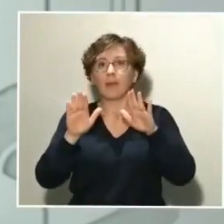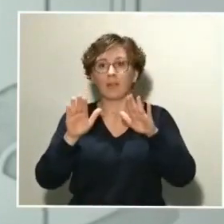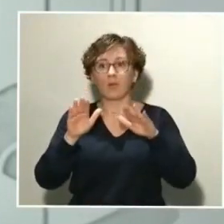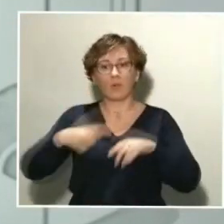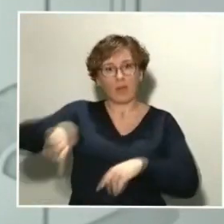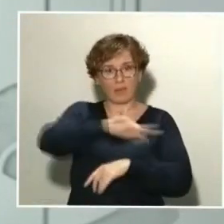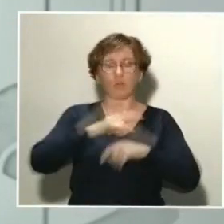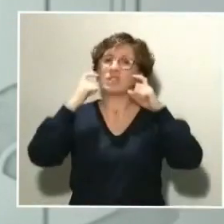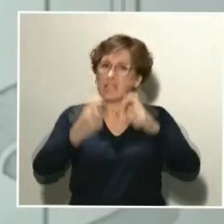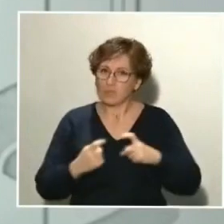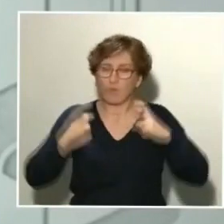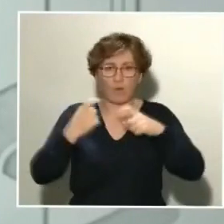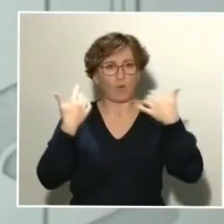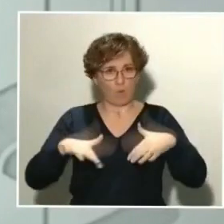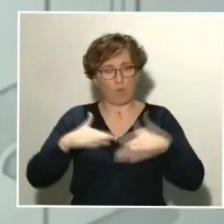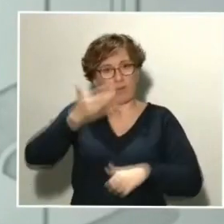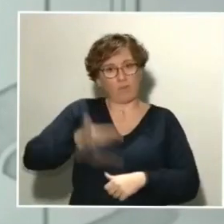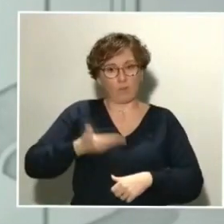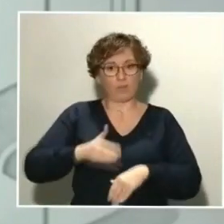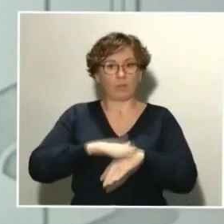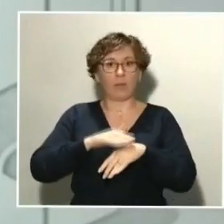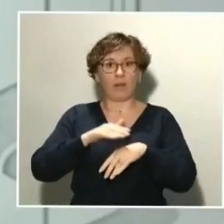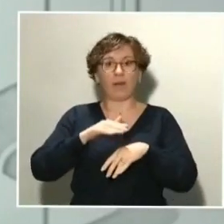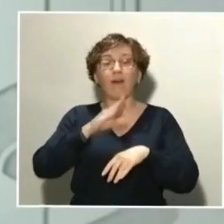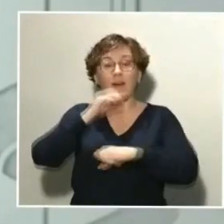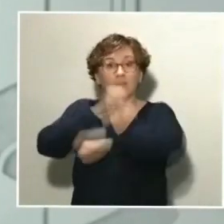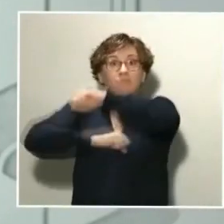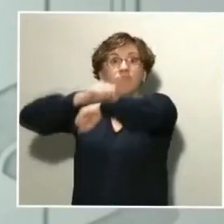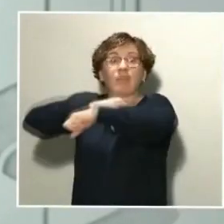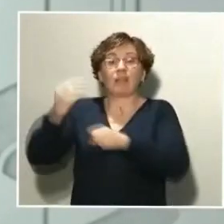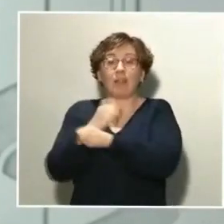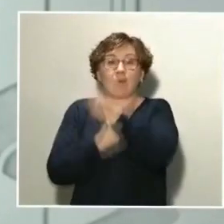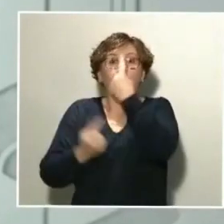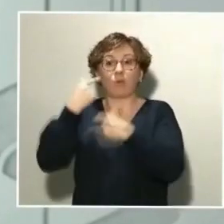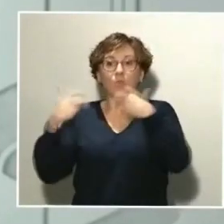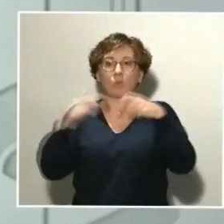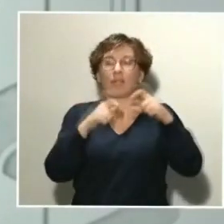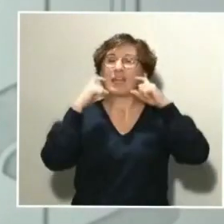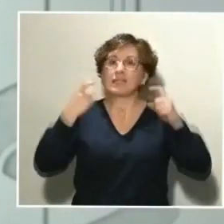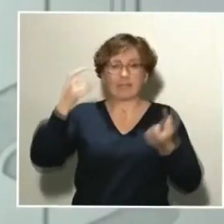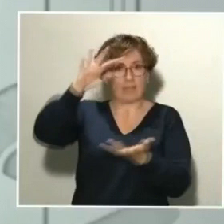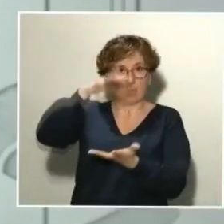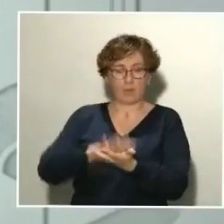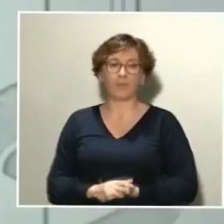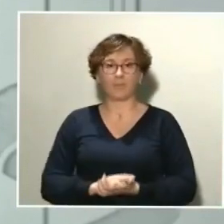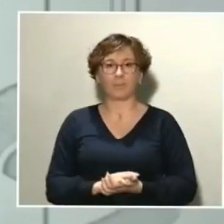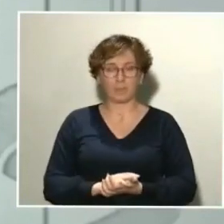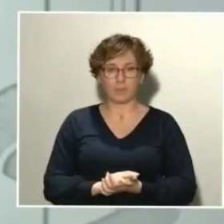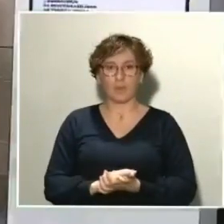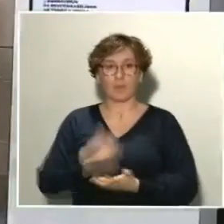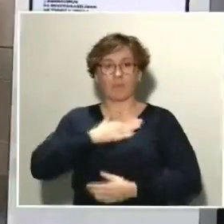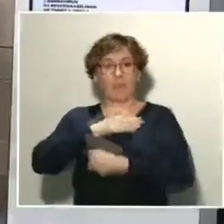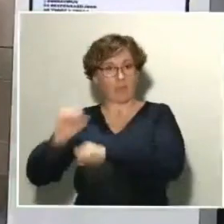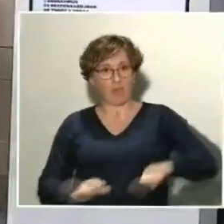conseguir reducir esa sobrecarga que pueden tener algunas unidades concretas. La Vanguardia le pregunta al jefe del Estado Mayor de la Defensa, ¿hasta